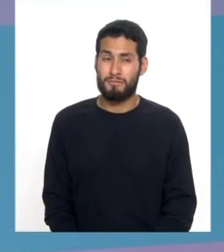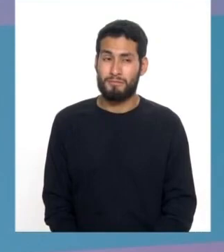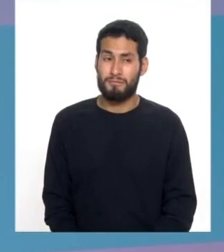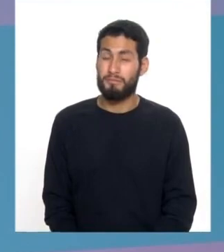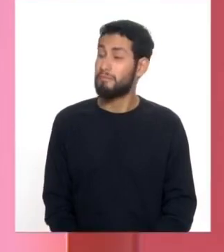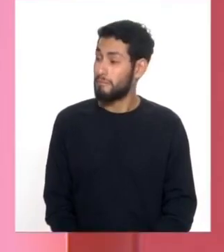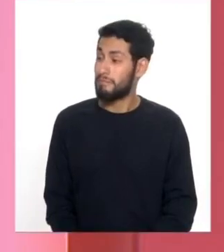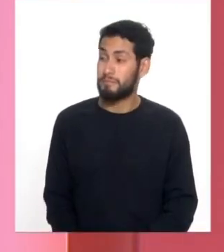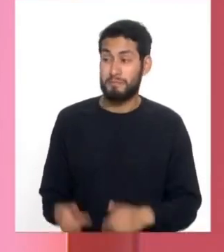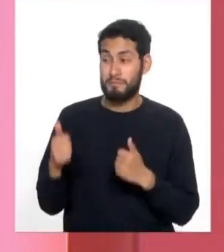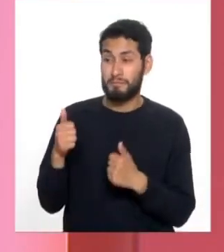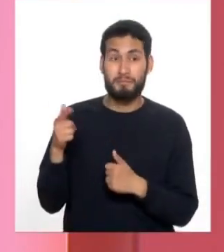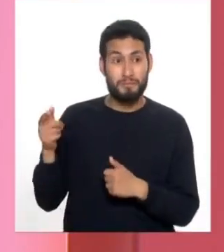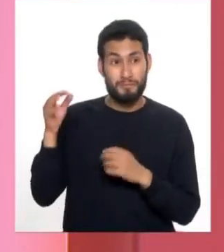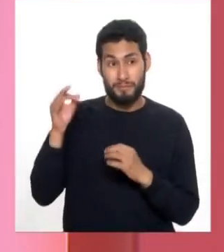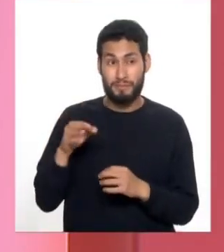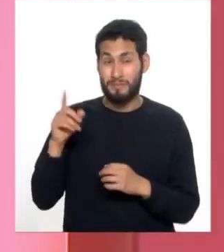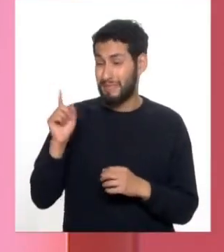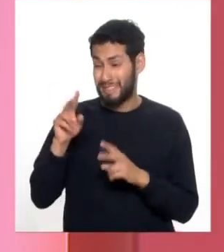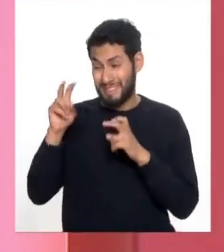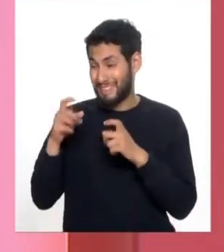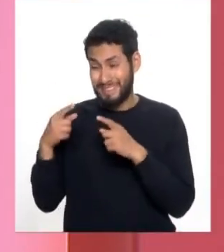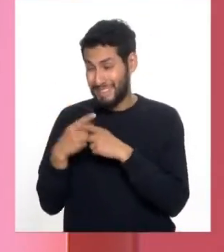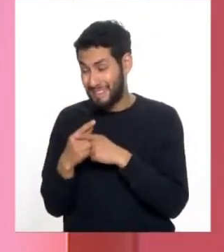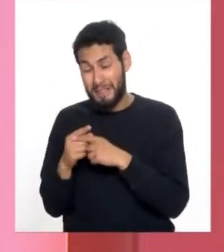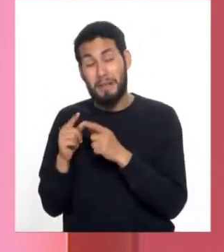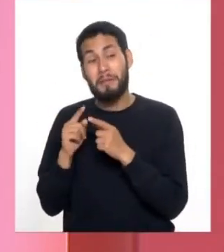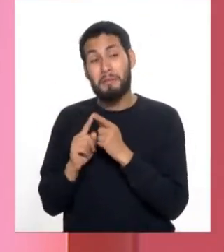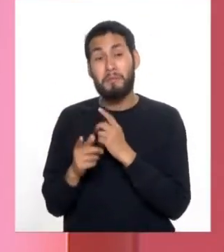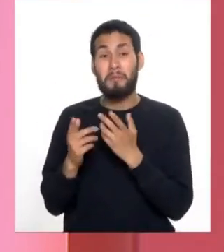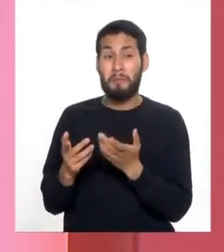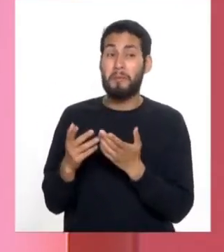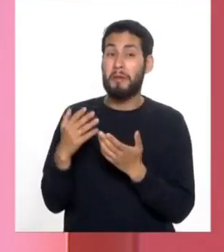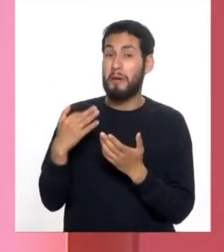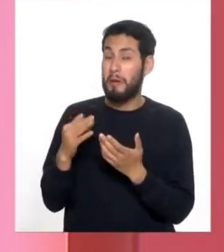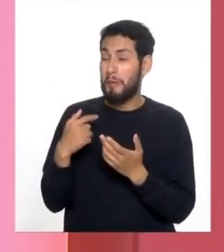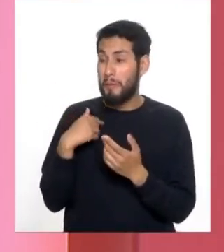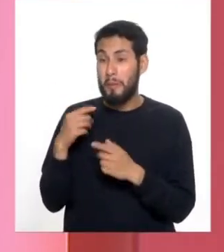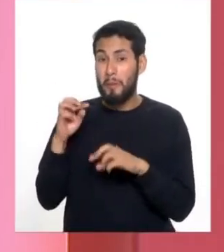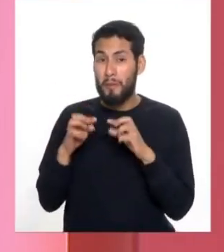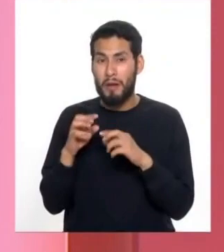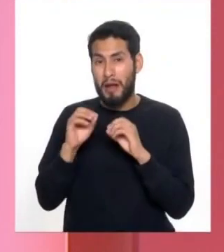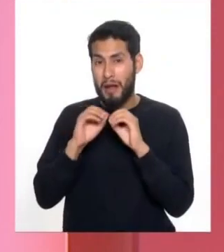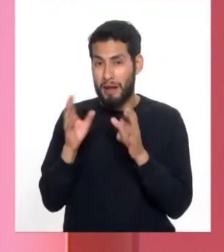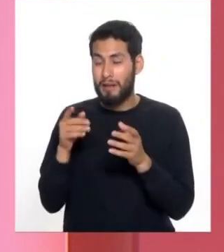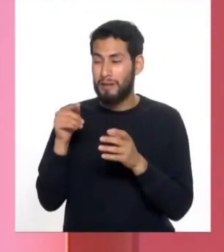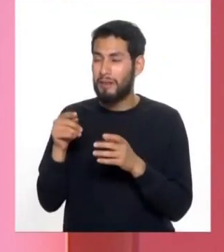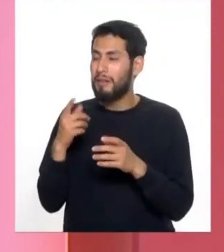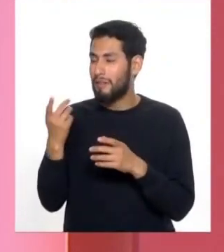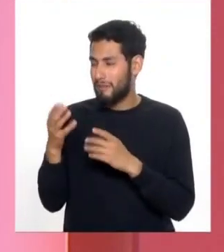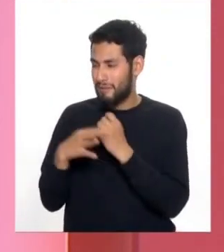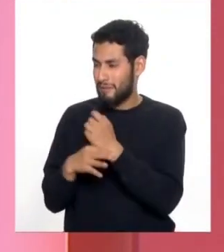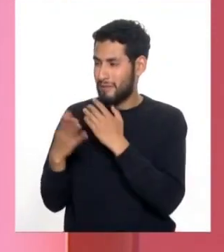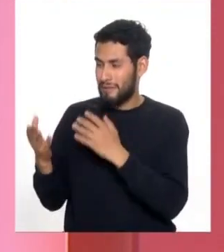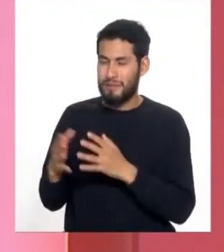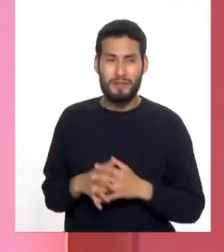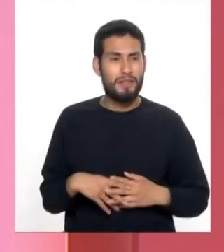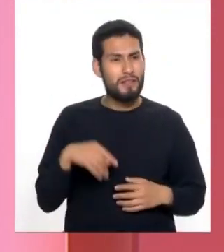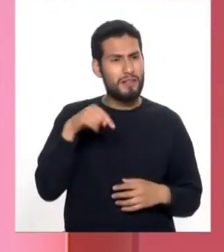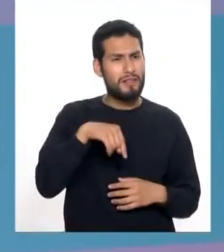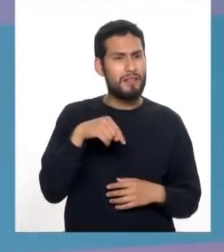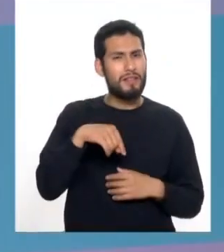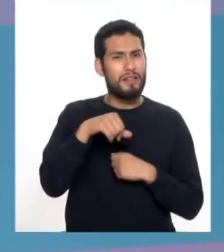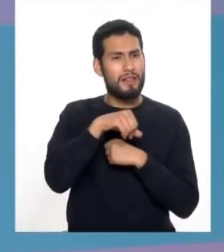Muy bien, Lucía. Si bien es cierto, no es el tema, pero siempre vamos a estar dispuestos a aclarar con la especialidad. Bueno, actualmente, la